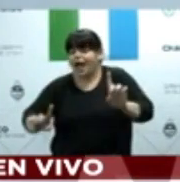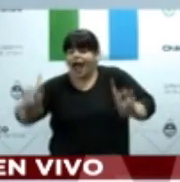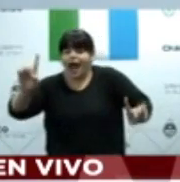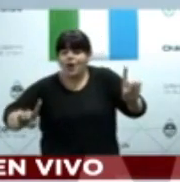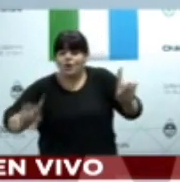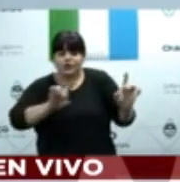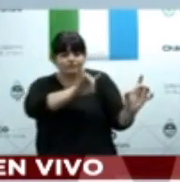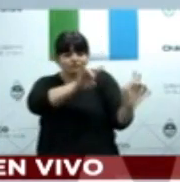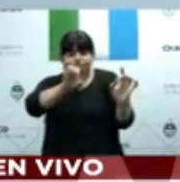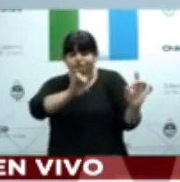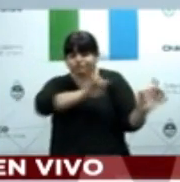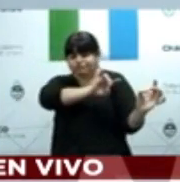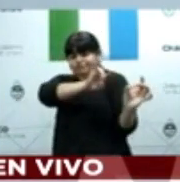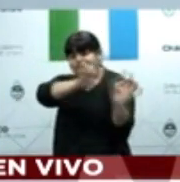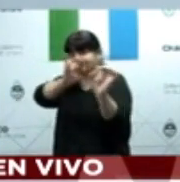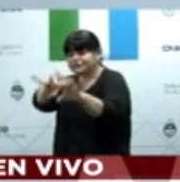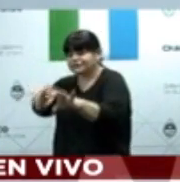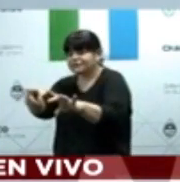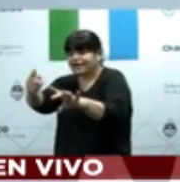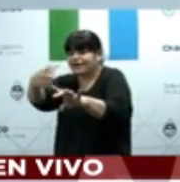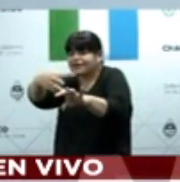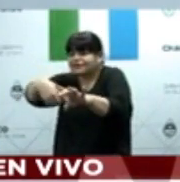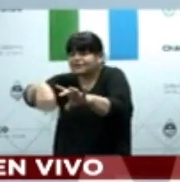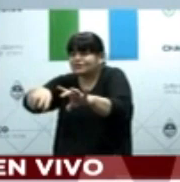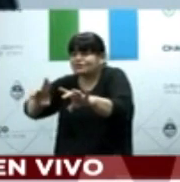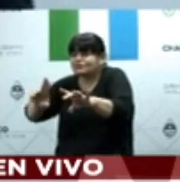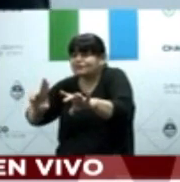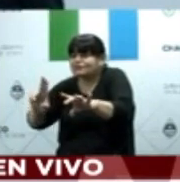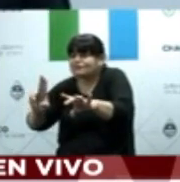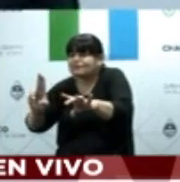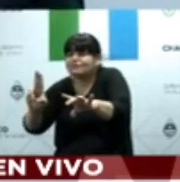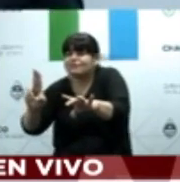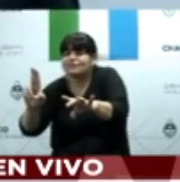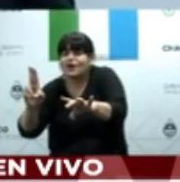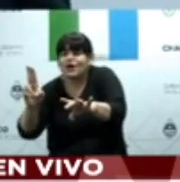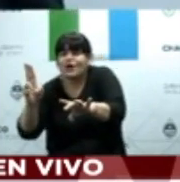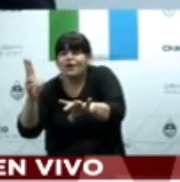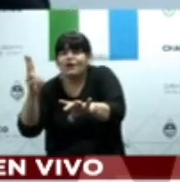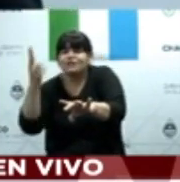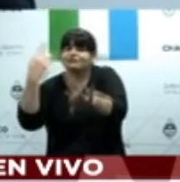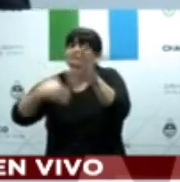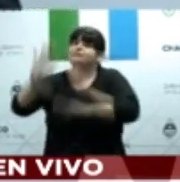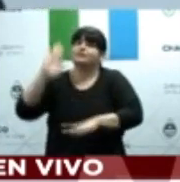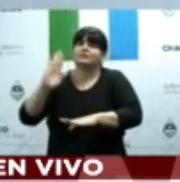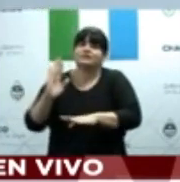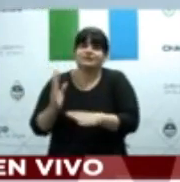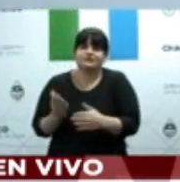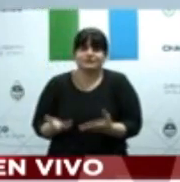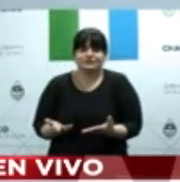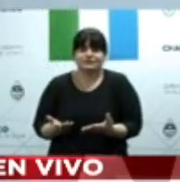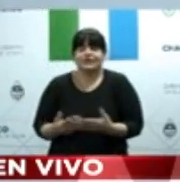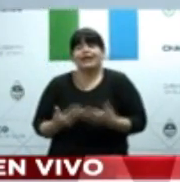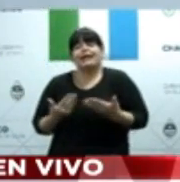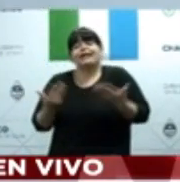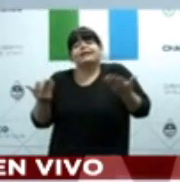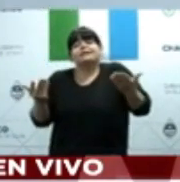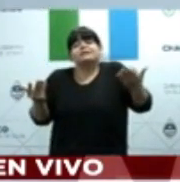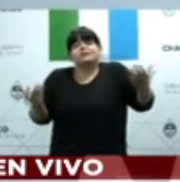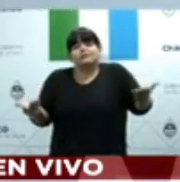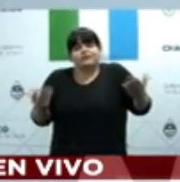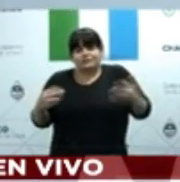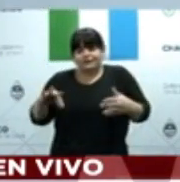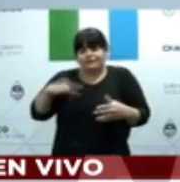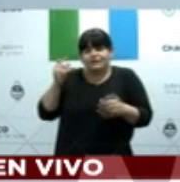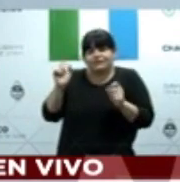altas. Entonces, la protección de la vida consiste en proteger a las